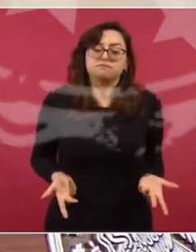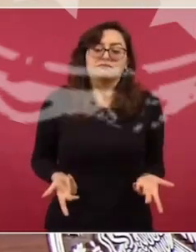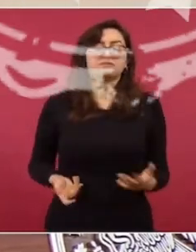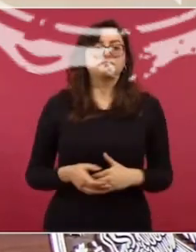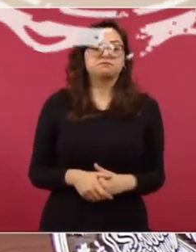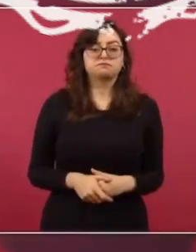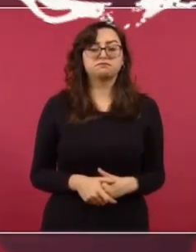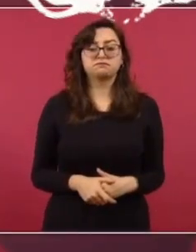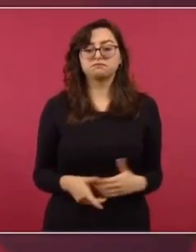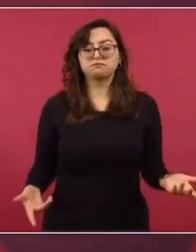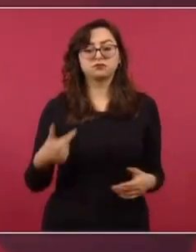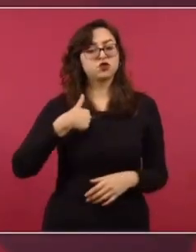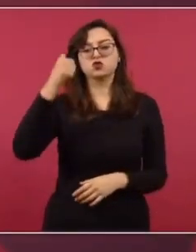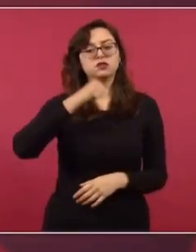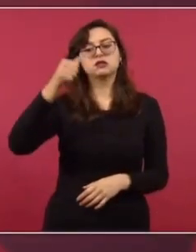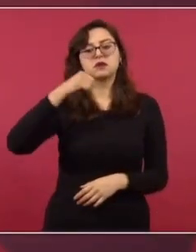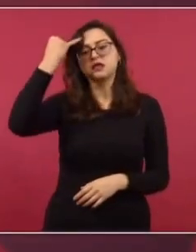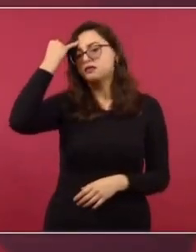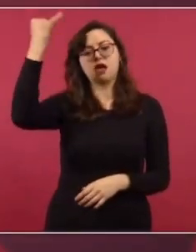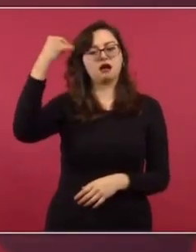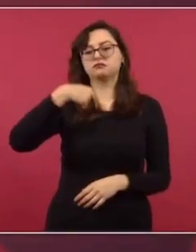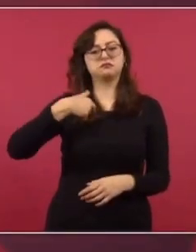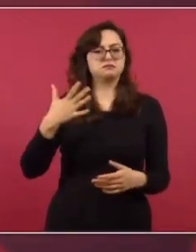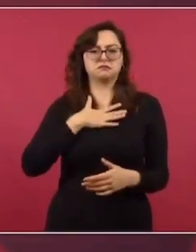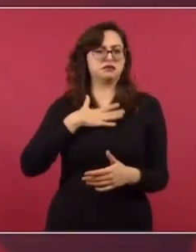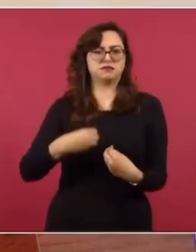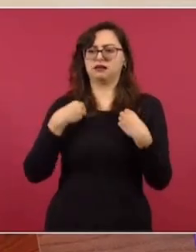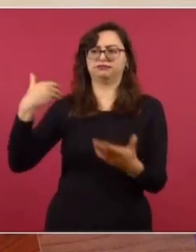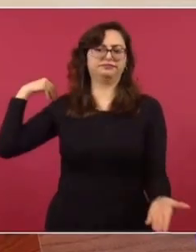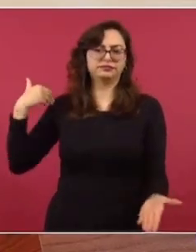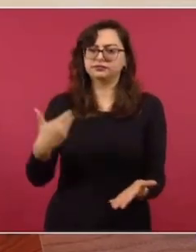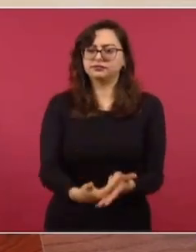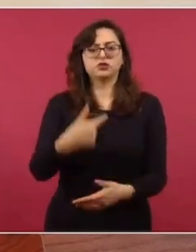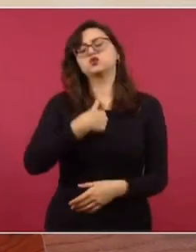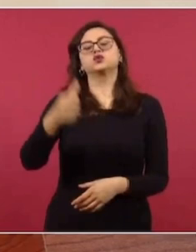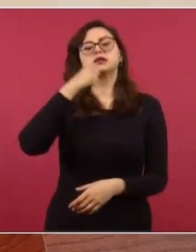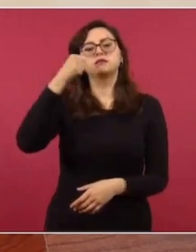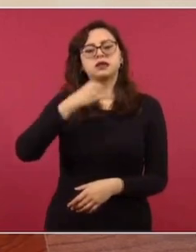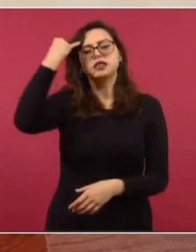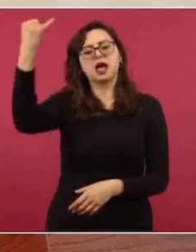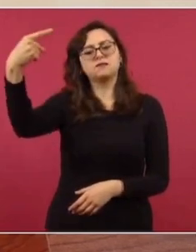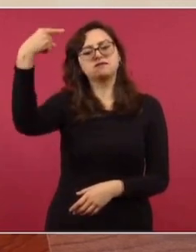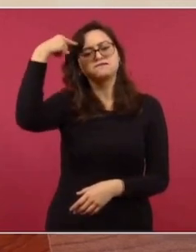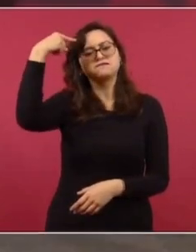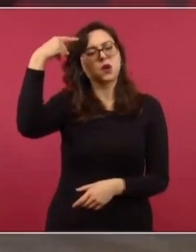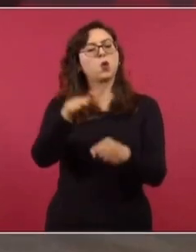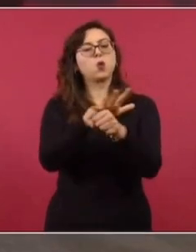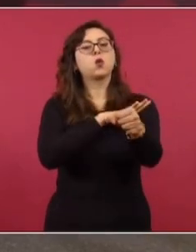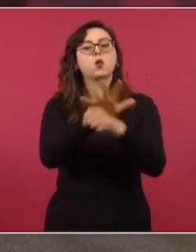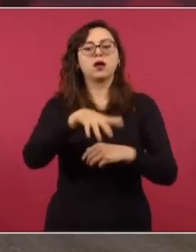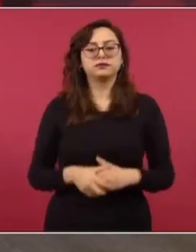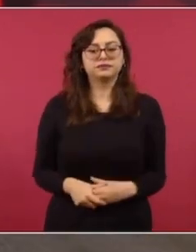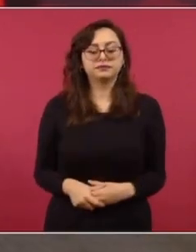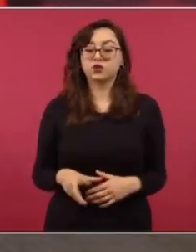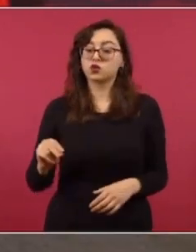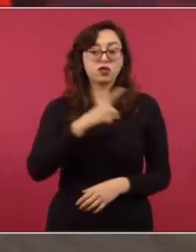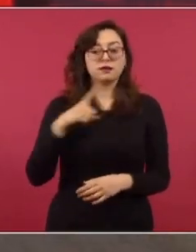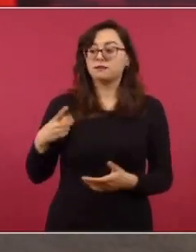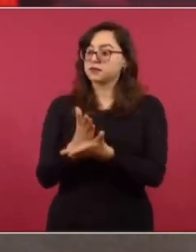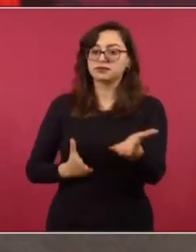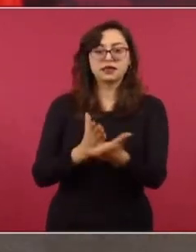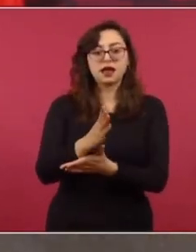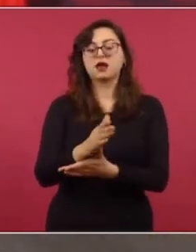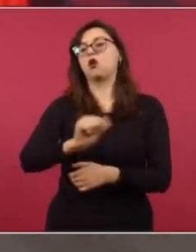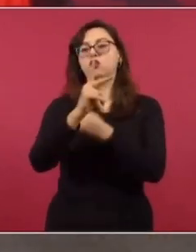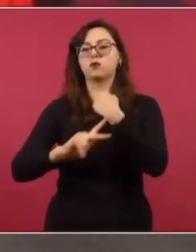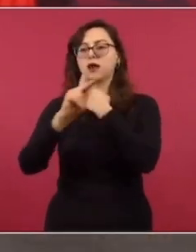Incluso desde antes de que yo llegara al gobierno, la política exterior de nuestro país, apegada a los principios de no intervención y de autodeterminación de